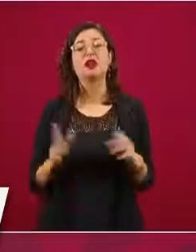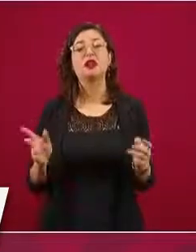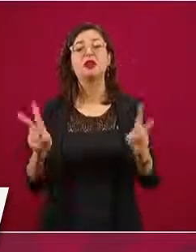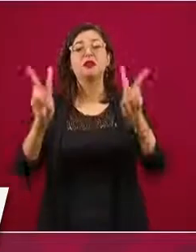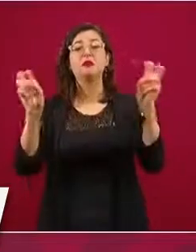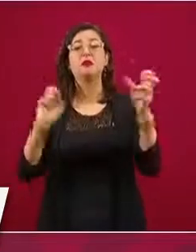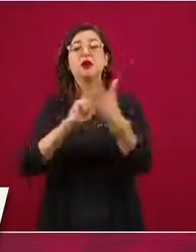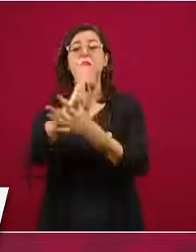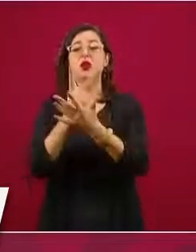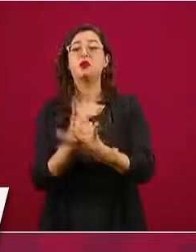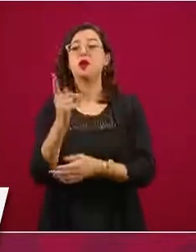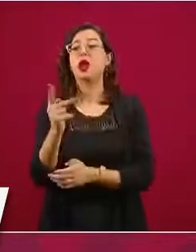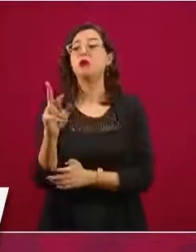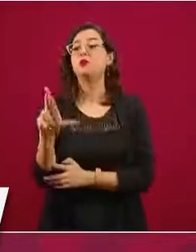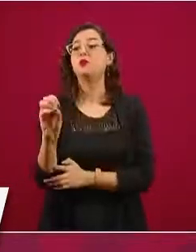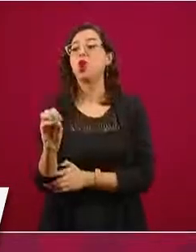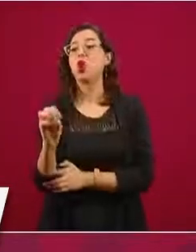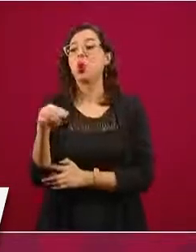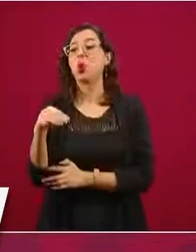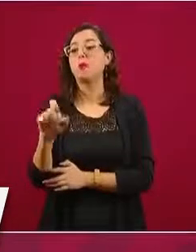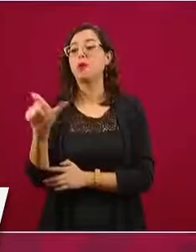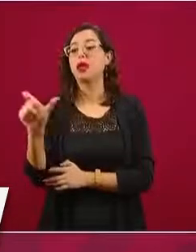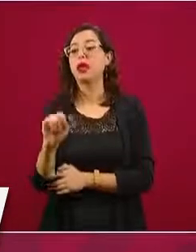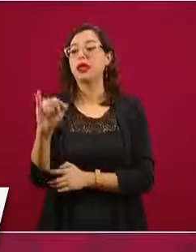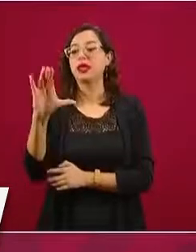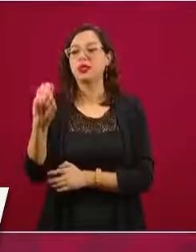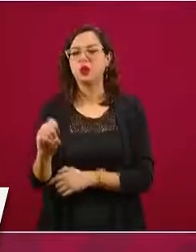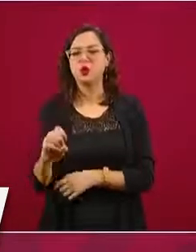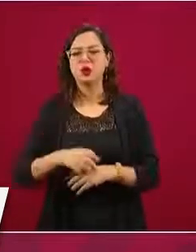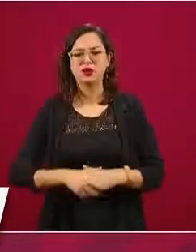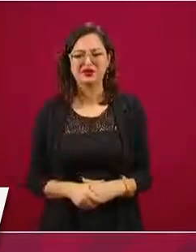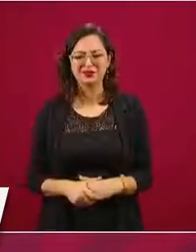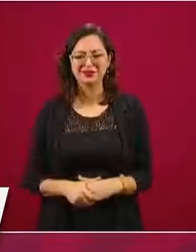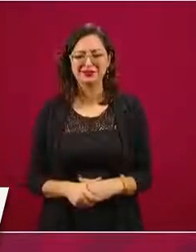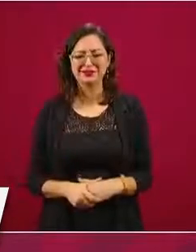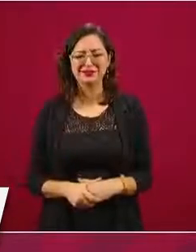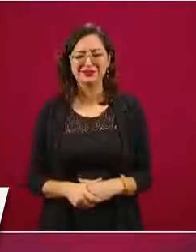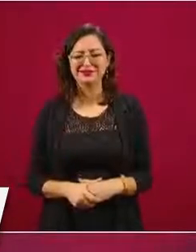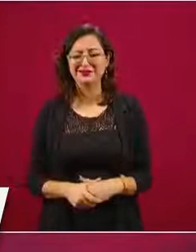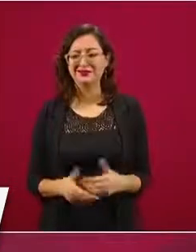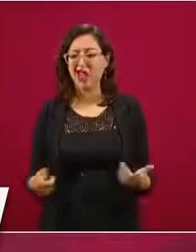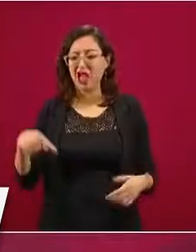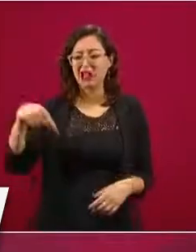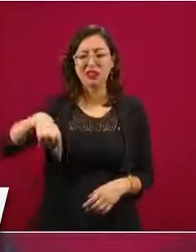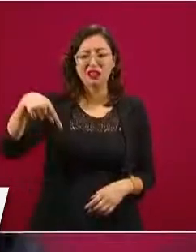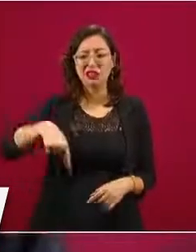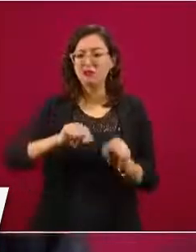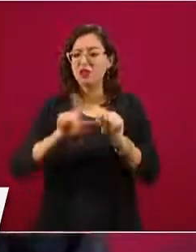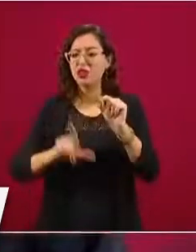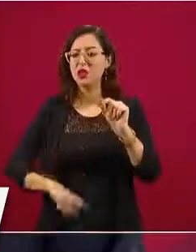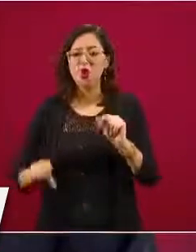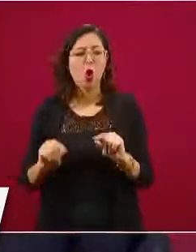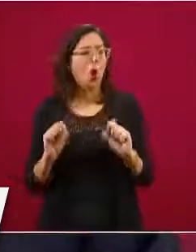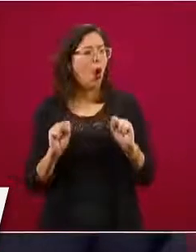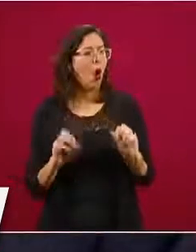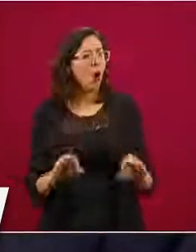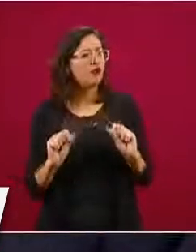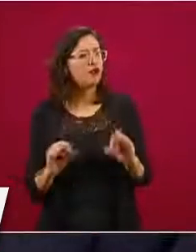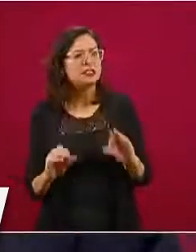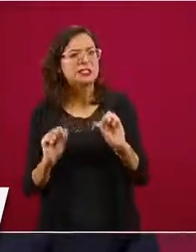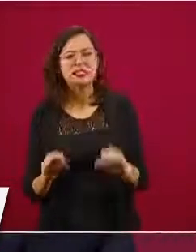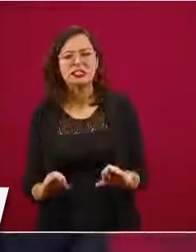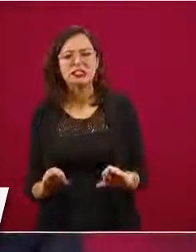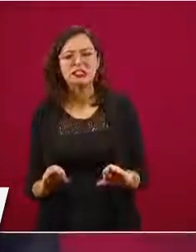siempre digo a ver dónde han visto una oficina, aquí,